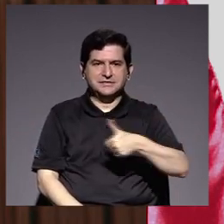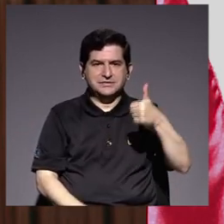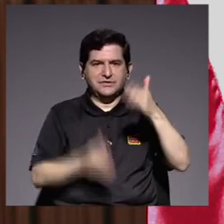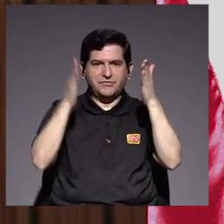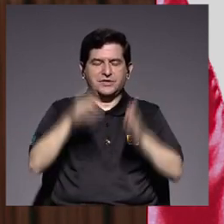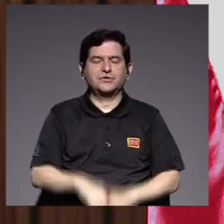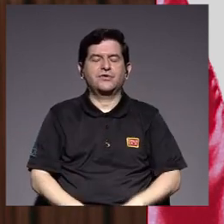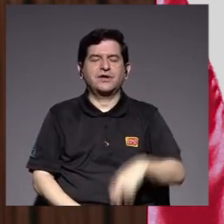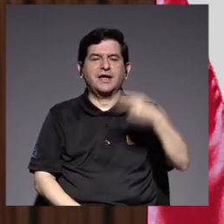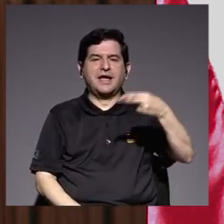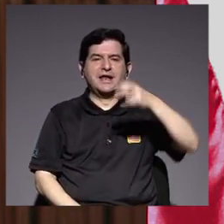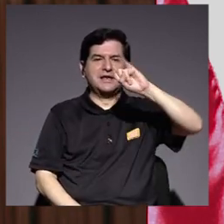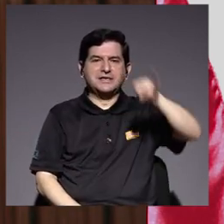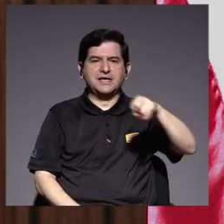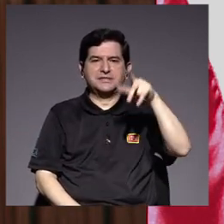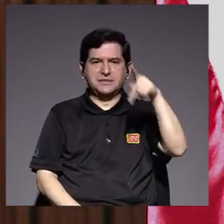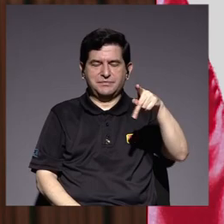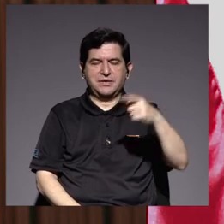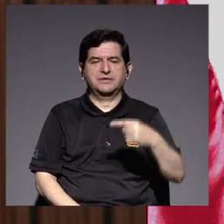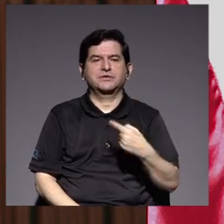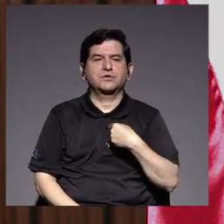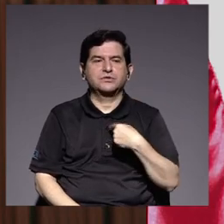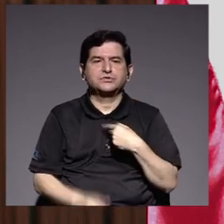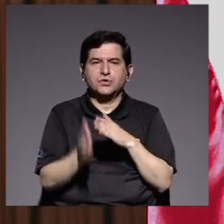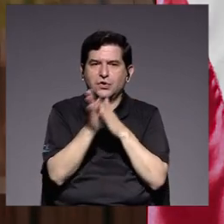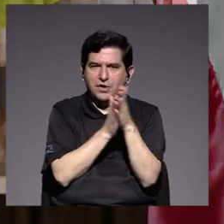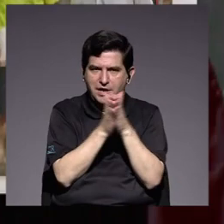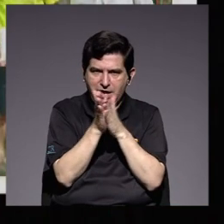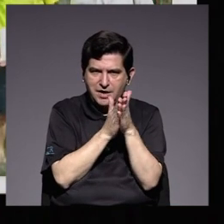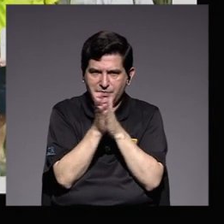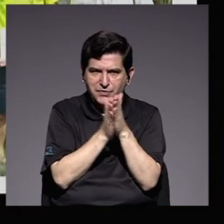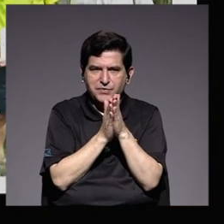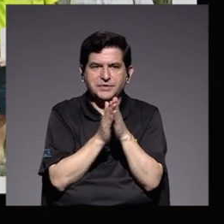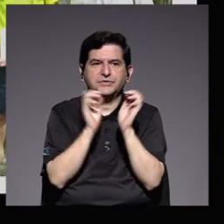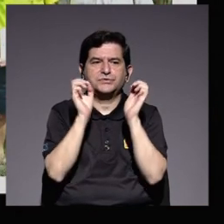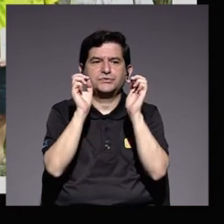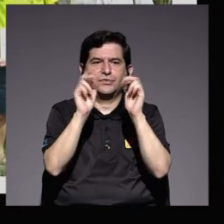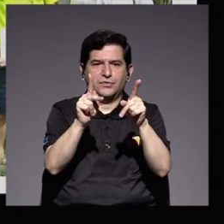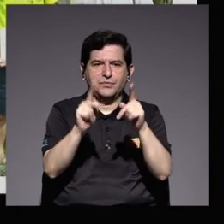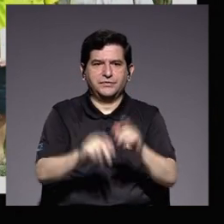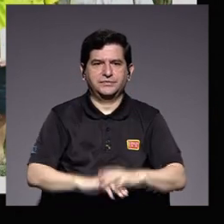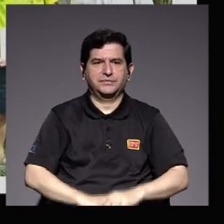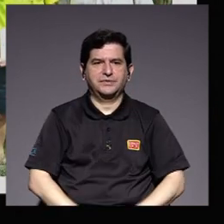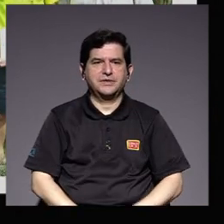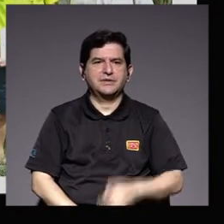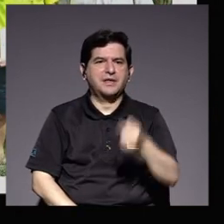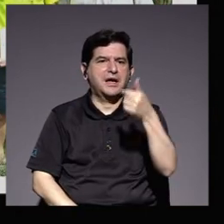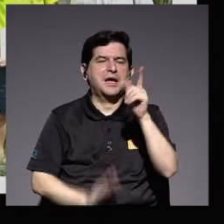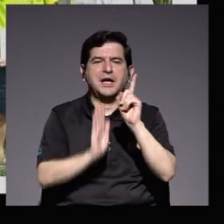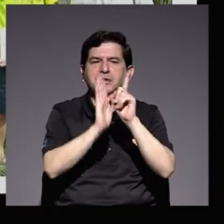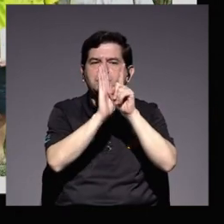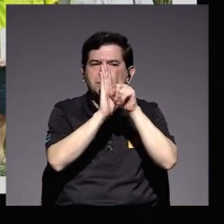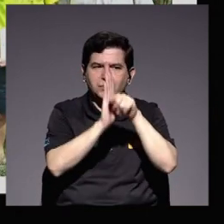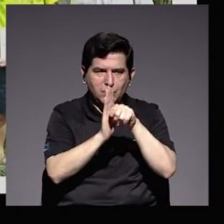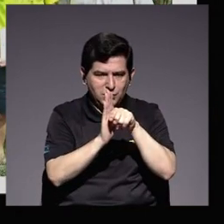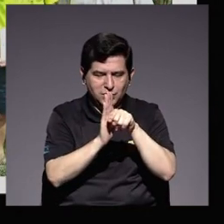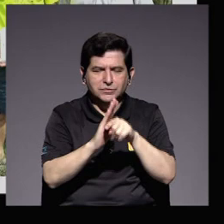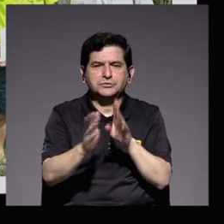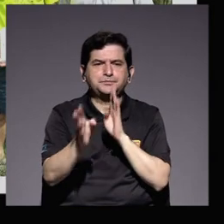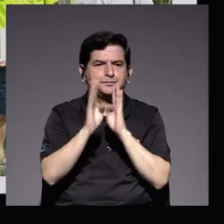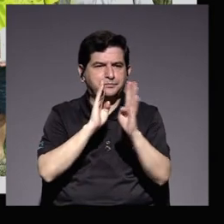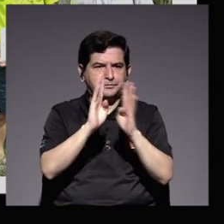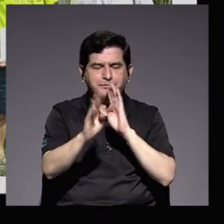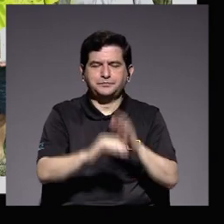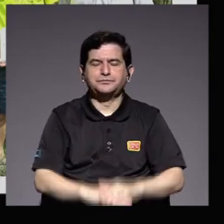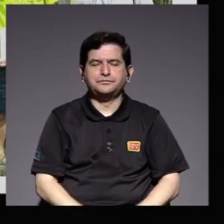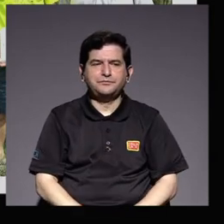Jenny Jensen Pennington yo quiero aprovechar la oportunidad para en unos pocos minutos conversarle